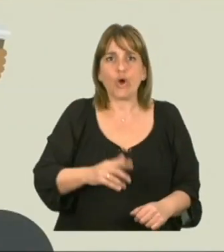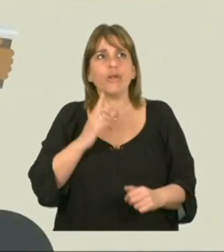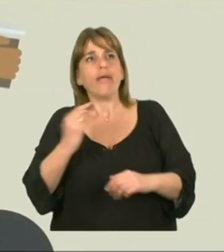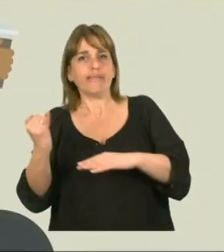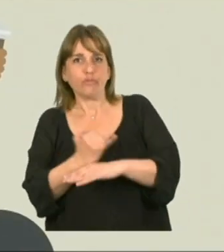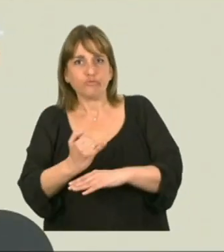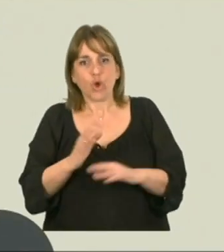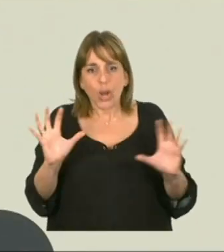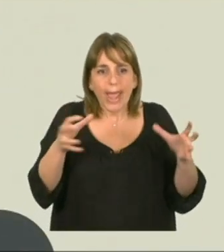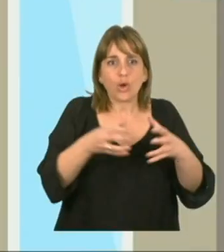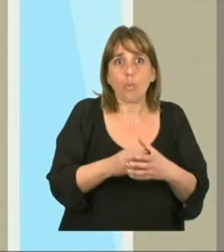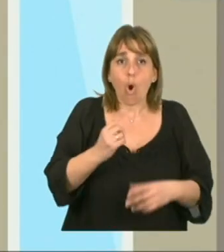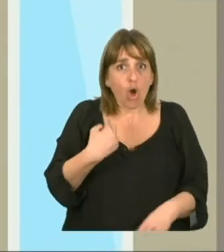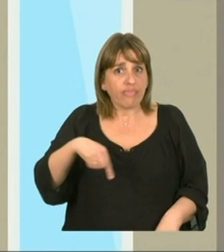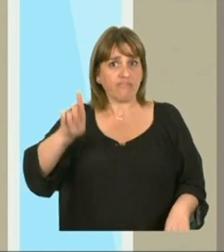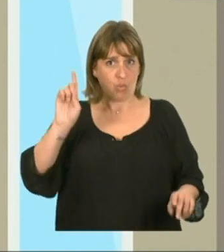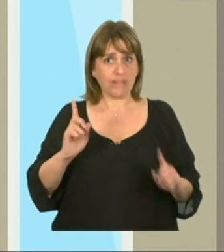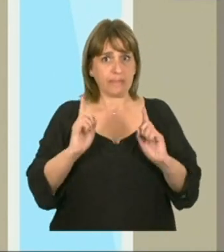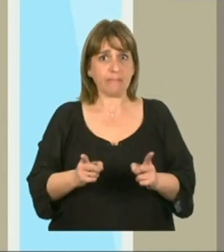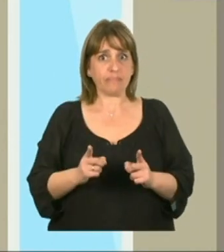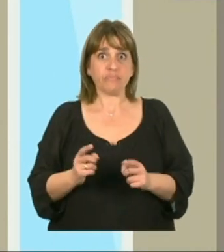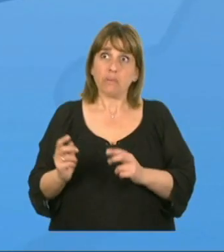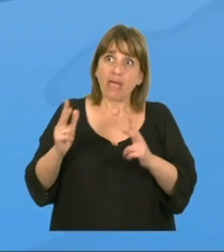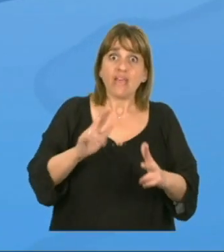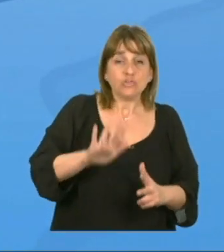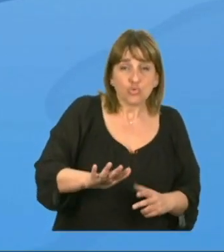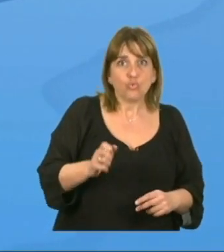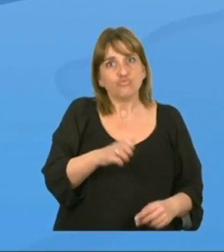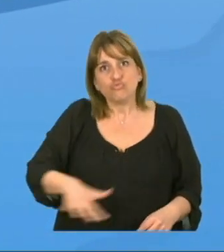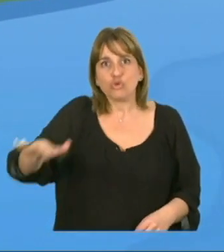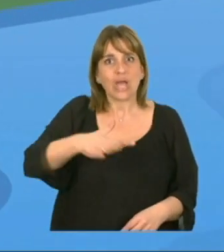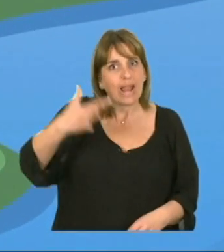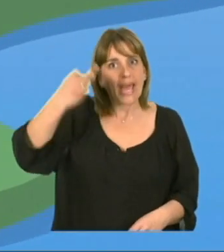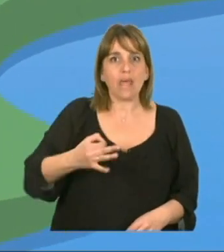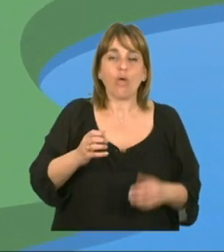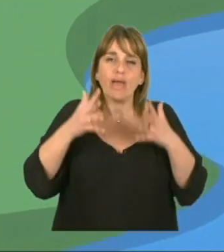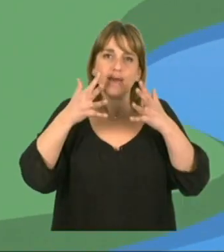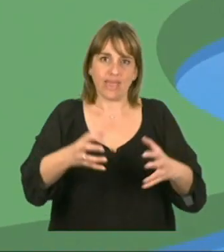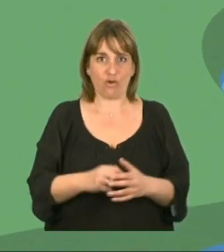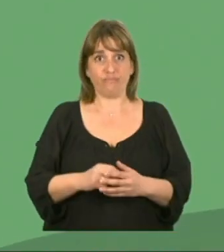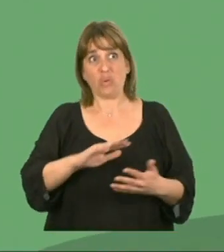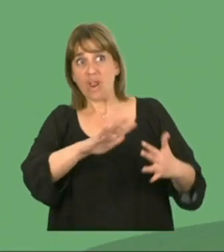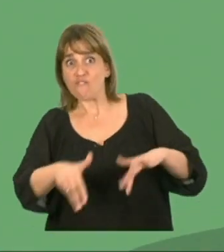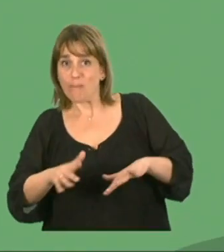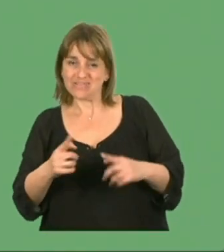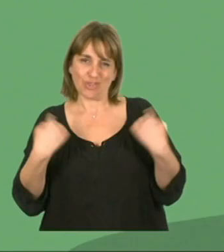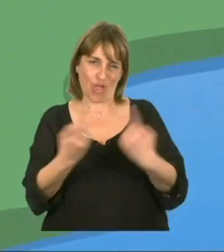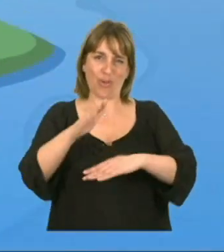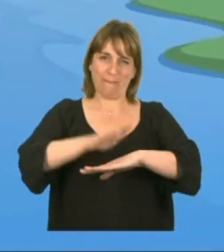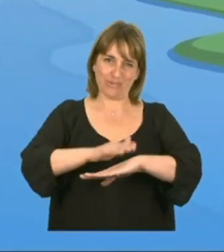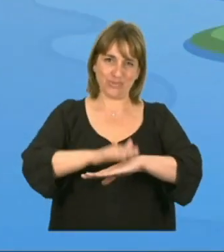organizacionales, institucionales o individuales. Por eso se habla de la construcción social del riesgo, un proceso del que somos parte.